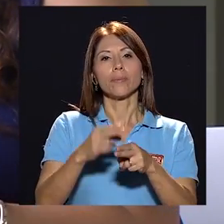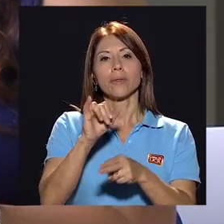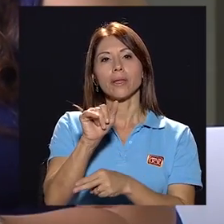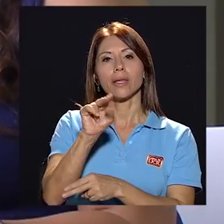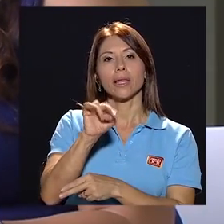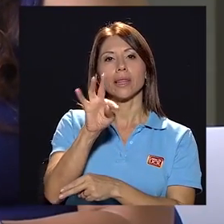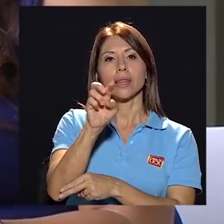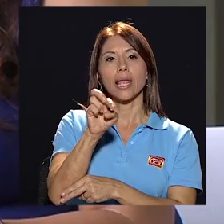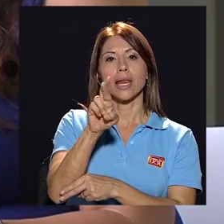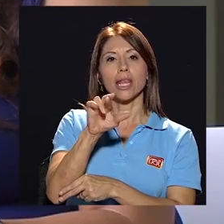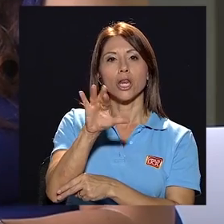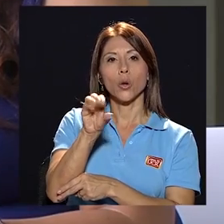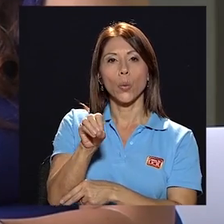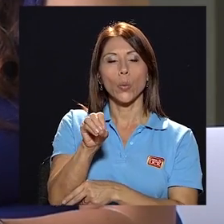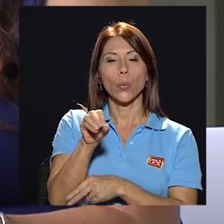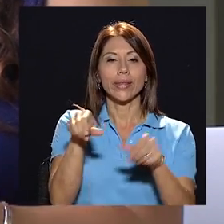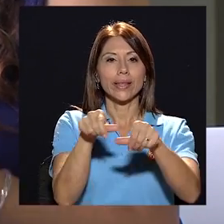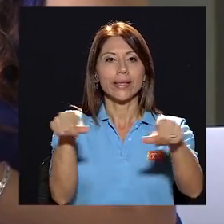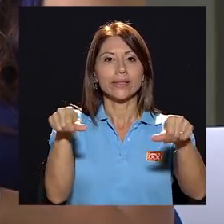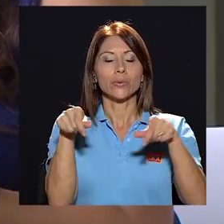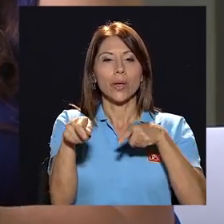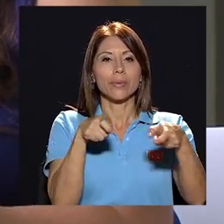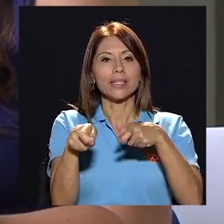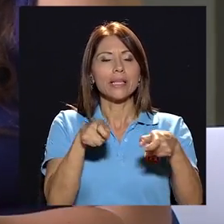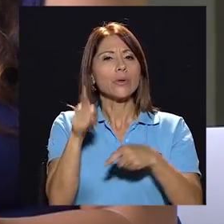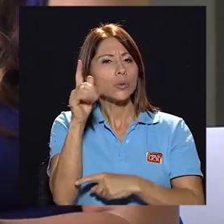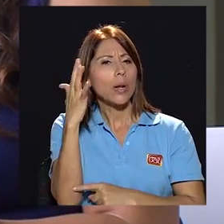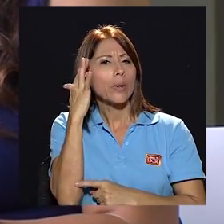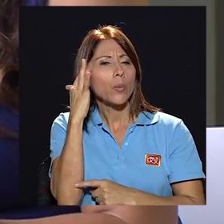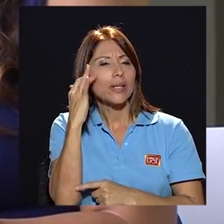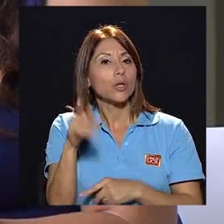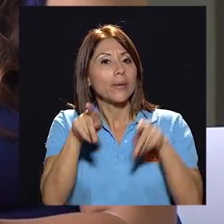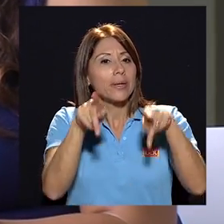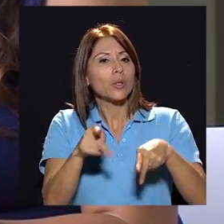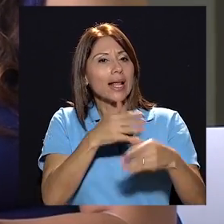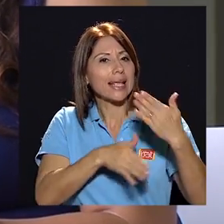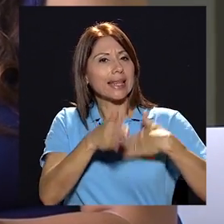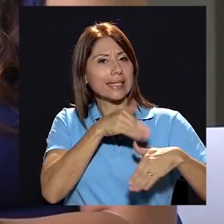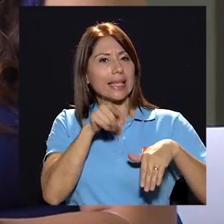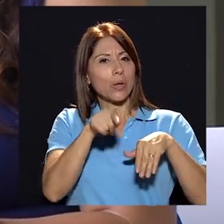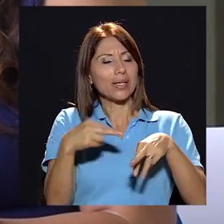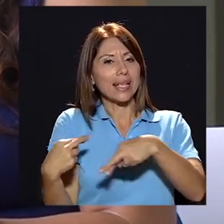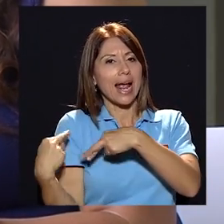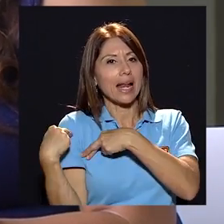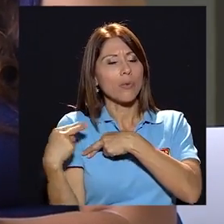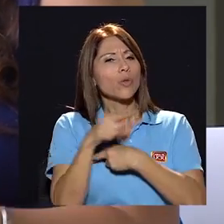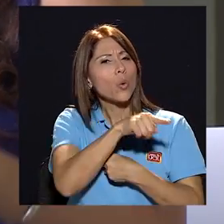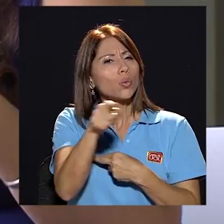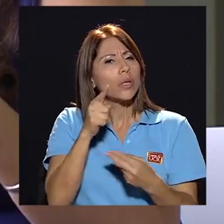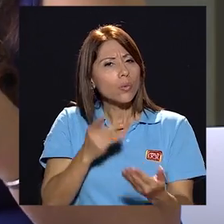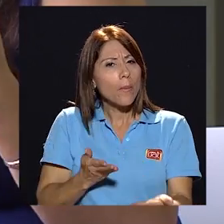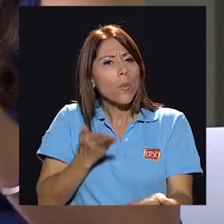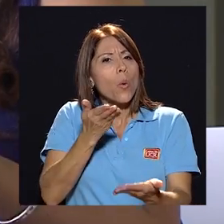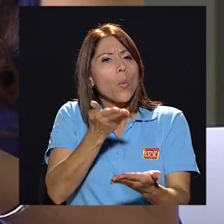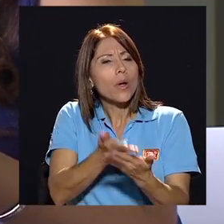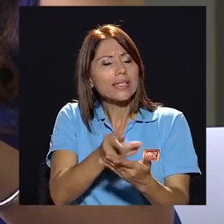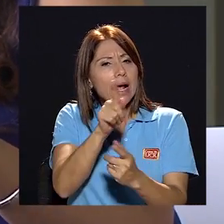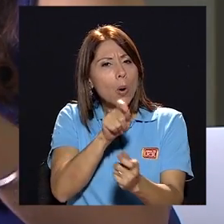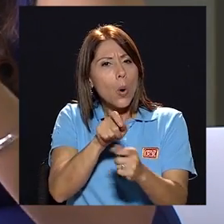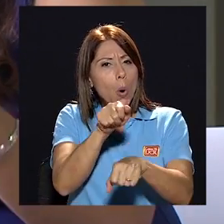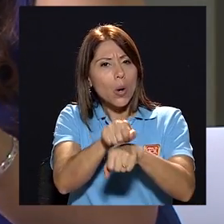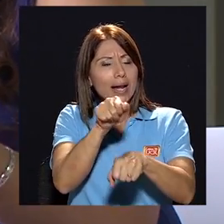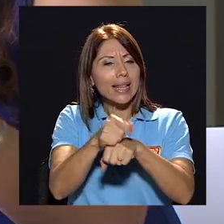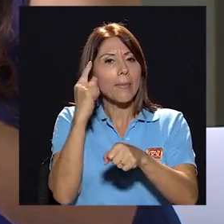El interinazgo del sector administrativo ha sido una de las principales preocupaciones de quienes le han antecedido a usted en este cargo. ¿Tiene usted una propuesta